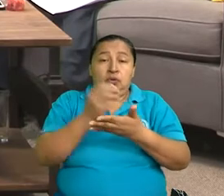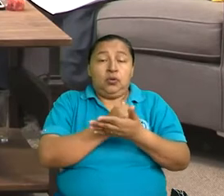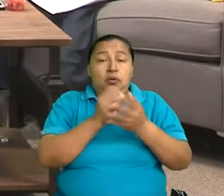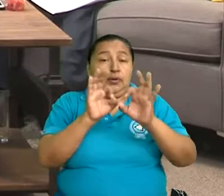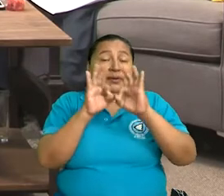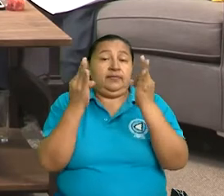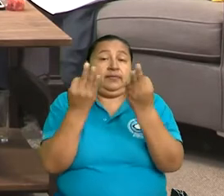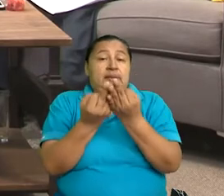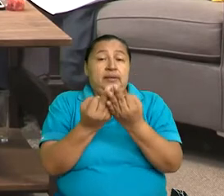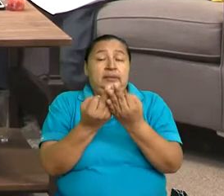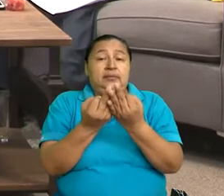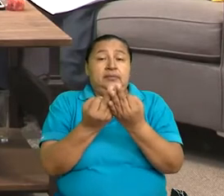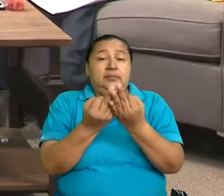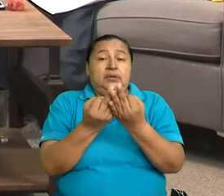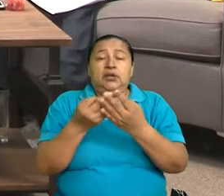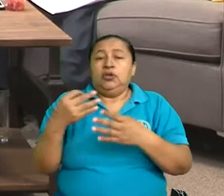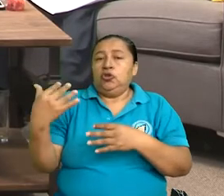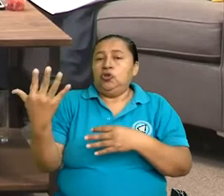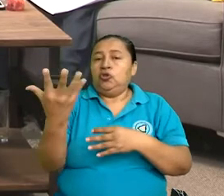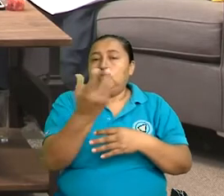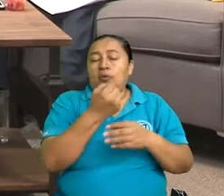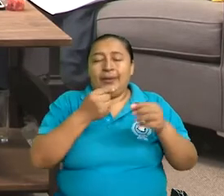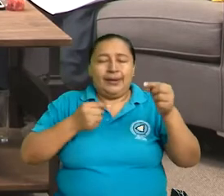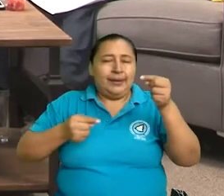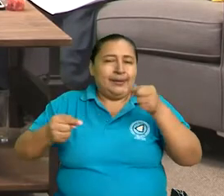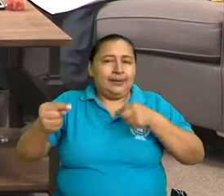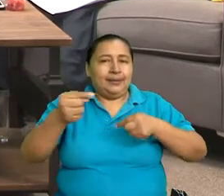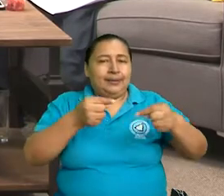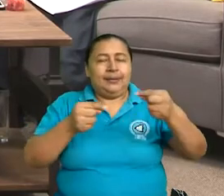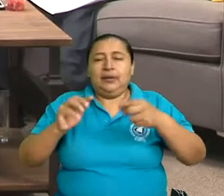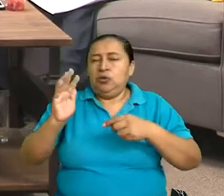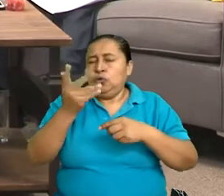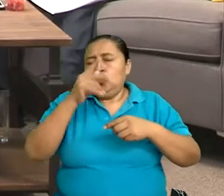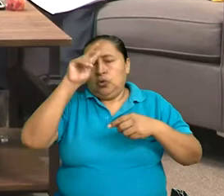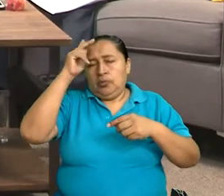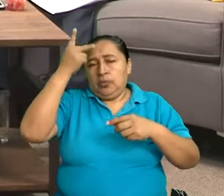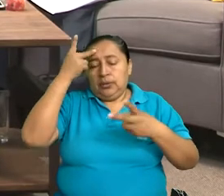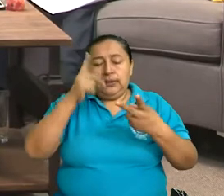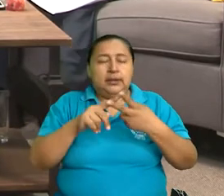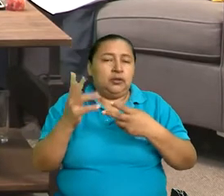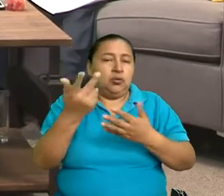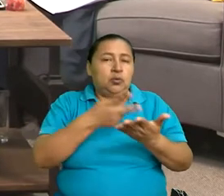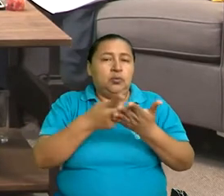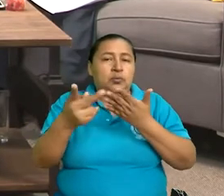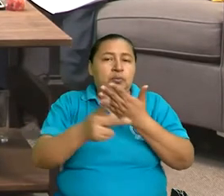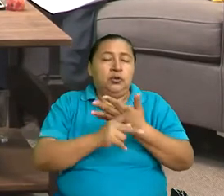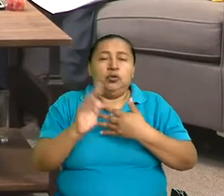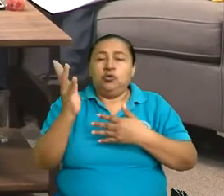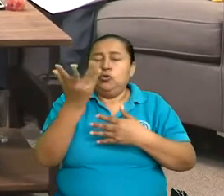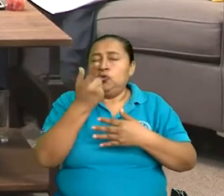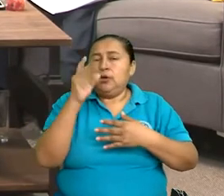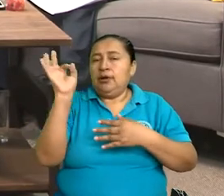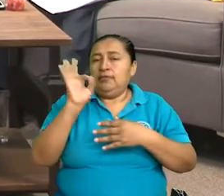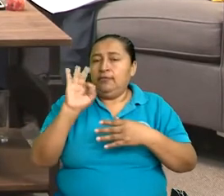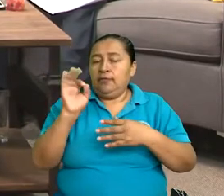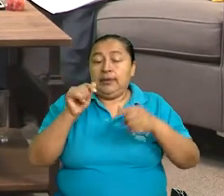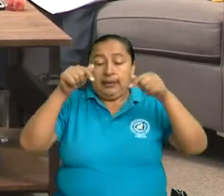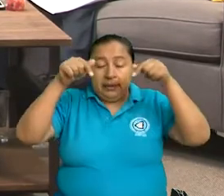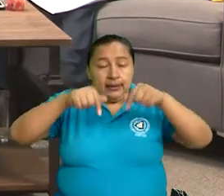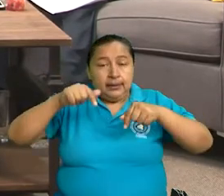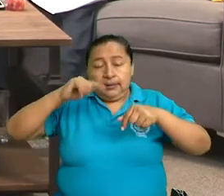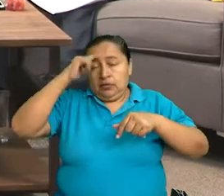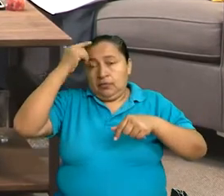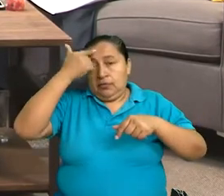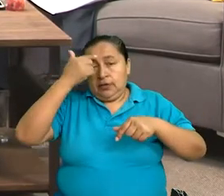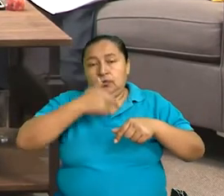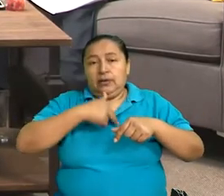de la Familia. Todas las estrategias, todas las políticas, todos los programas, todos los modelos que este gobierno